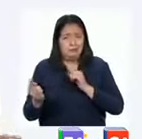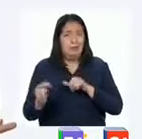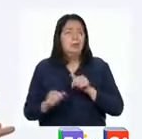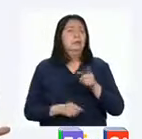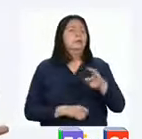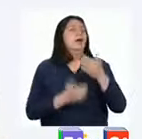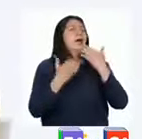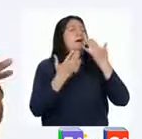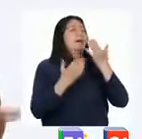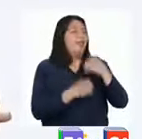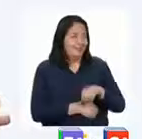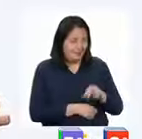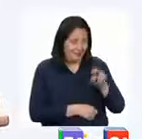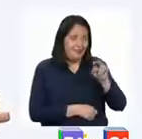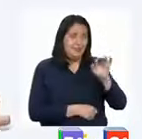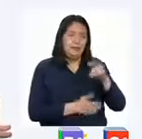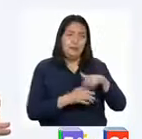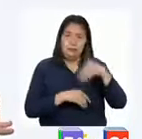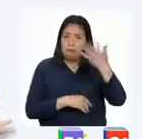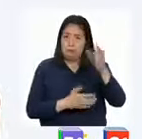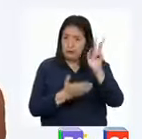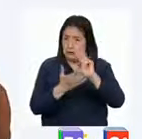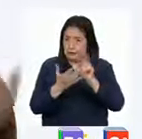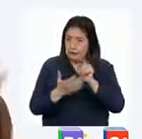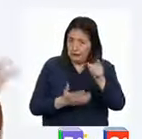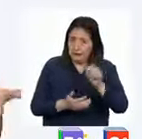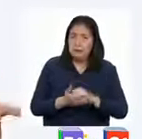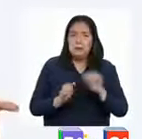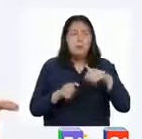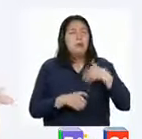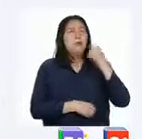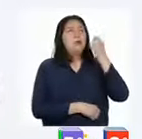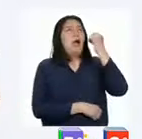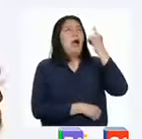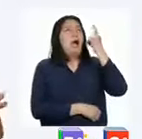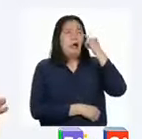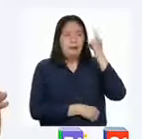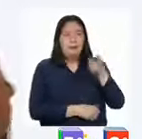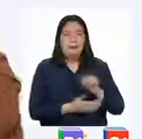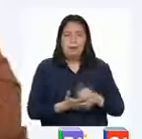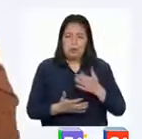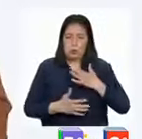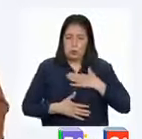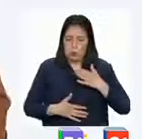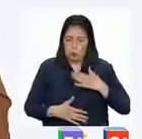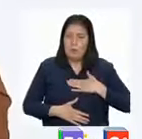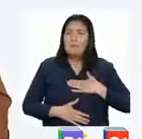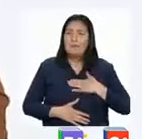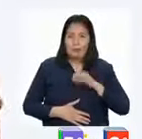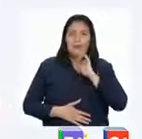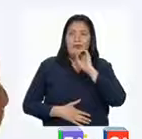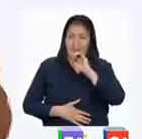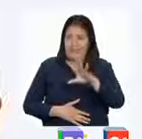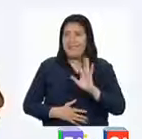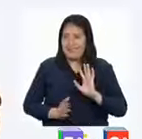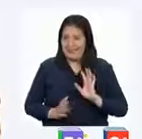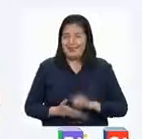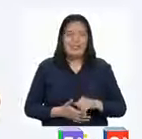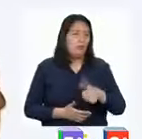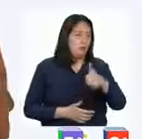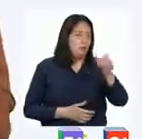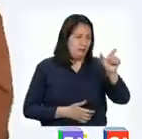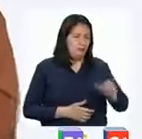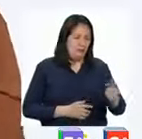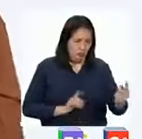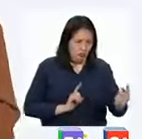Gracias, Nashley. Después de leer este párrafo, podemos darnos cuenta de que el cuerpo nos da algunas señales cuando otra